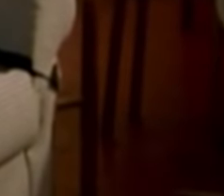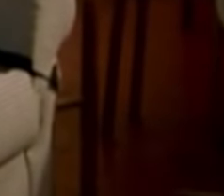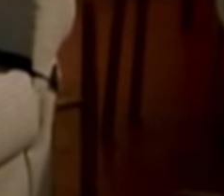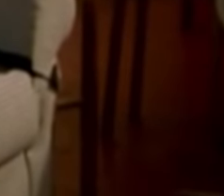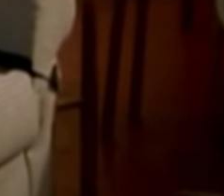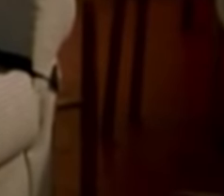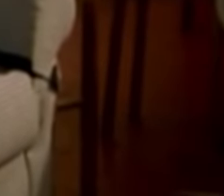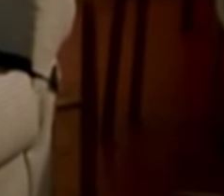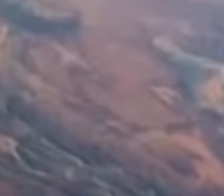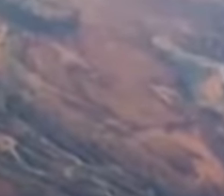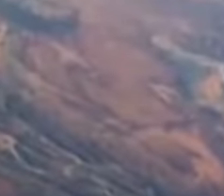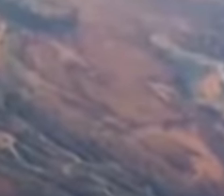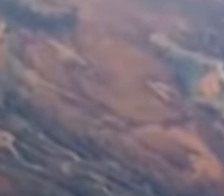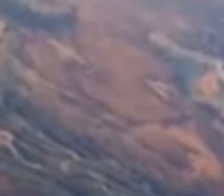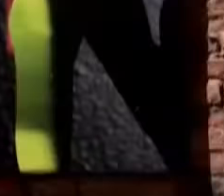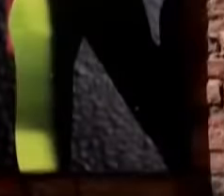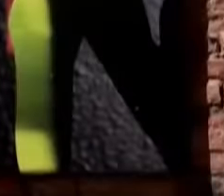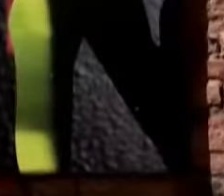¿Quién es?